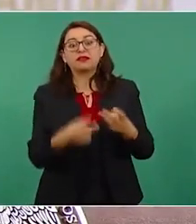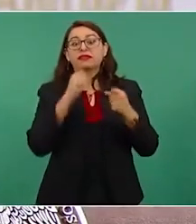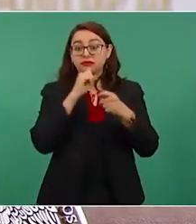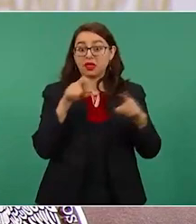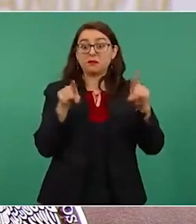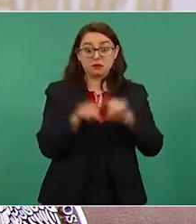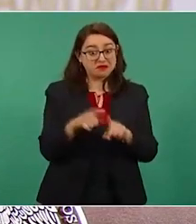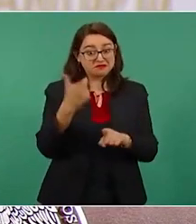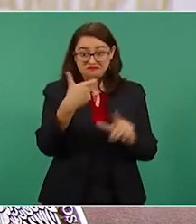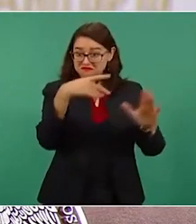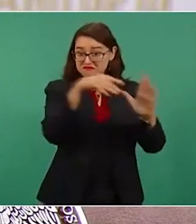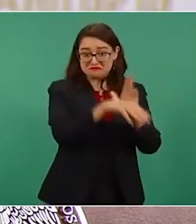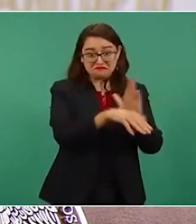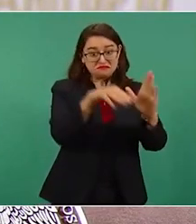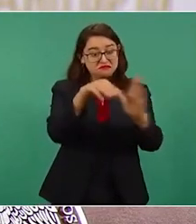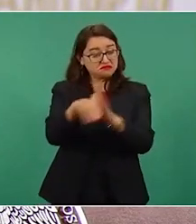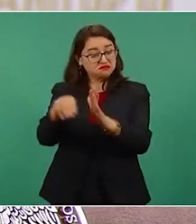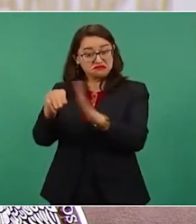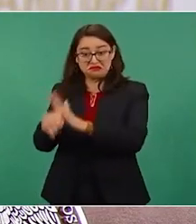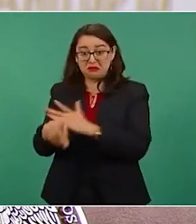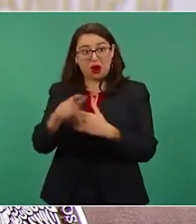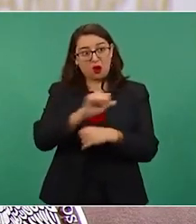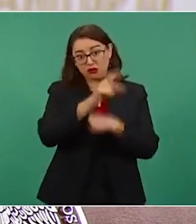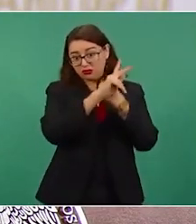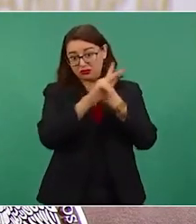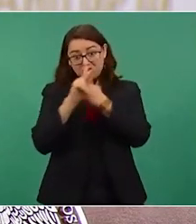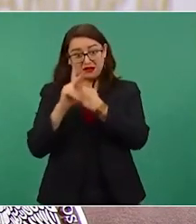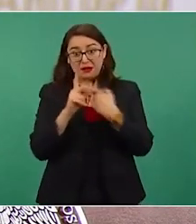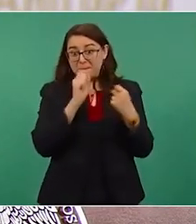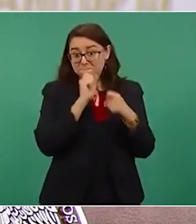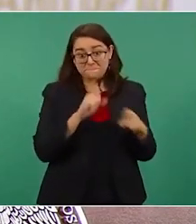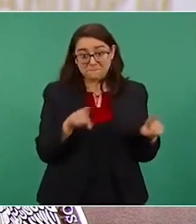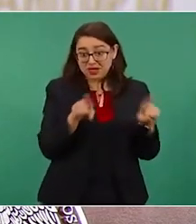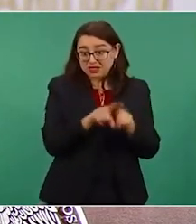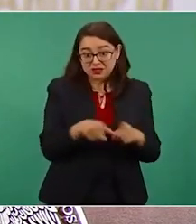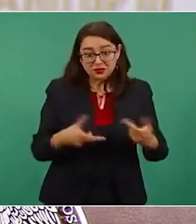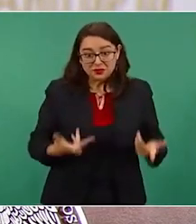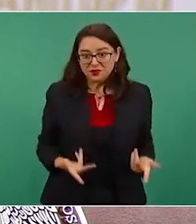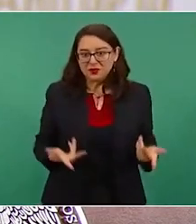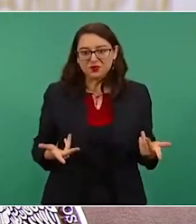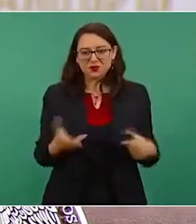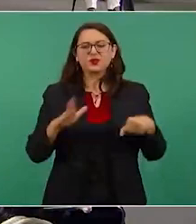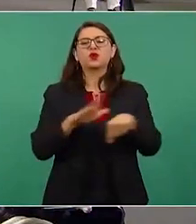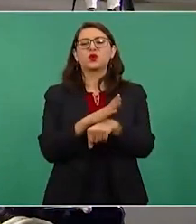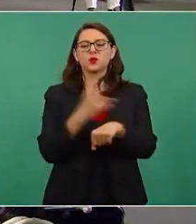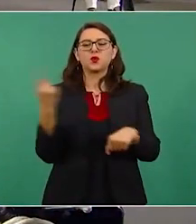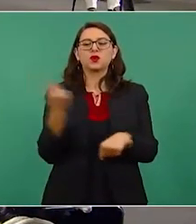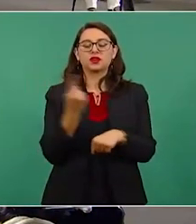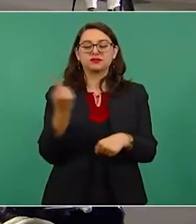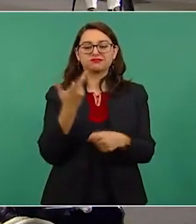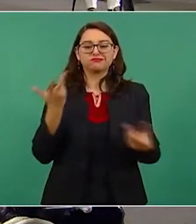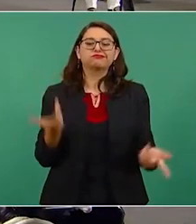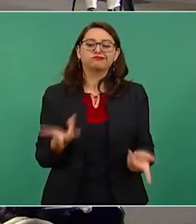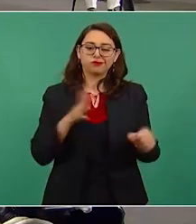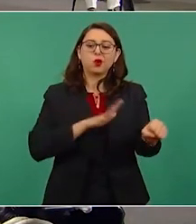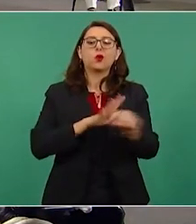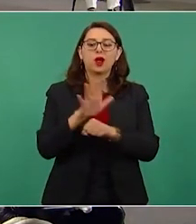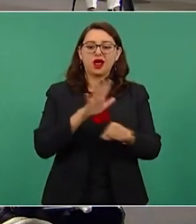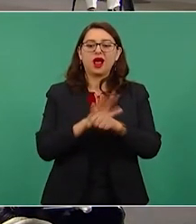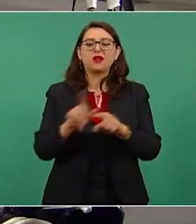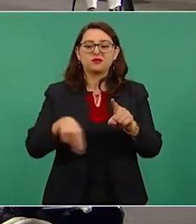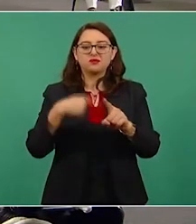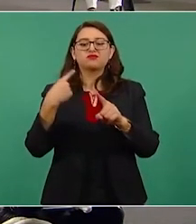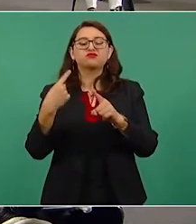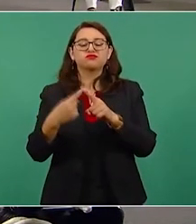baja en la Bolsa Mexicana de Valores. Las razones de este decremento son el riesgo por rebrote de la variante Delta